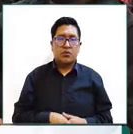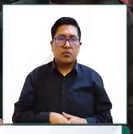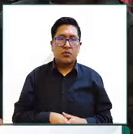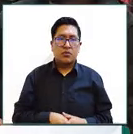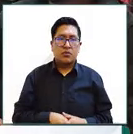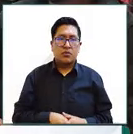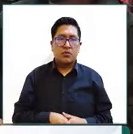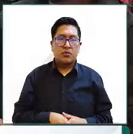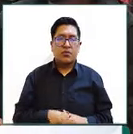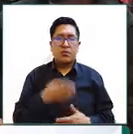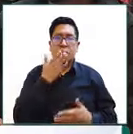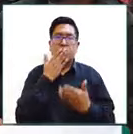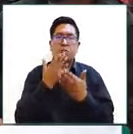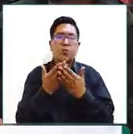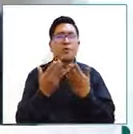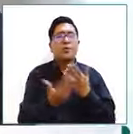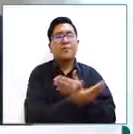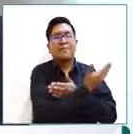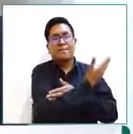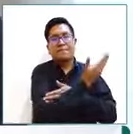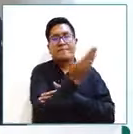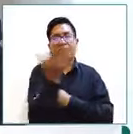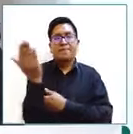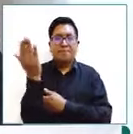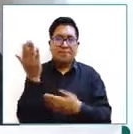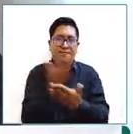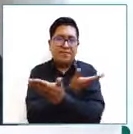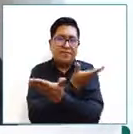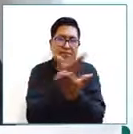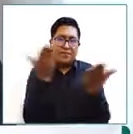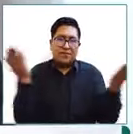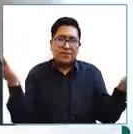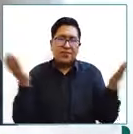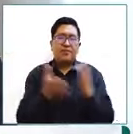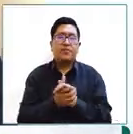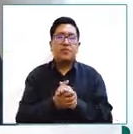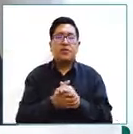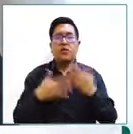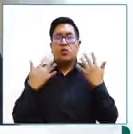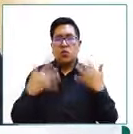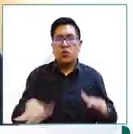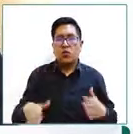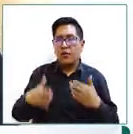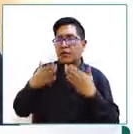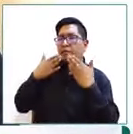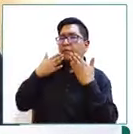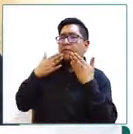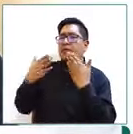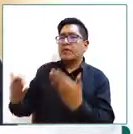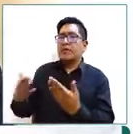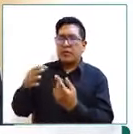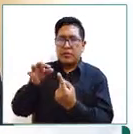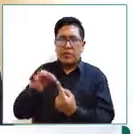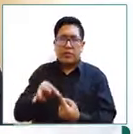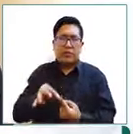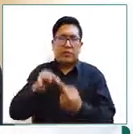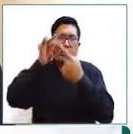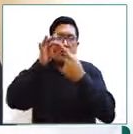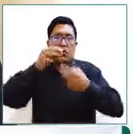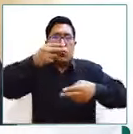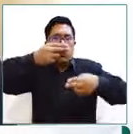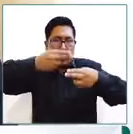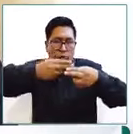Muy buenos días a todas y todos, un agradecimiento especial a Virginia Pérez